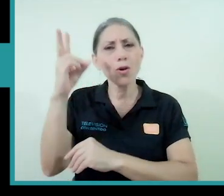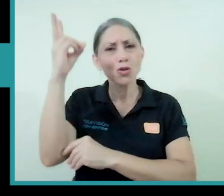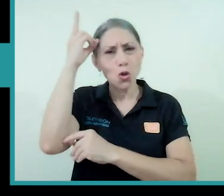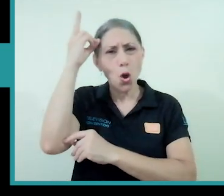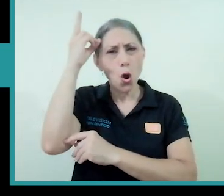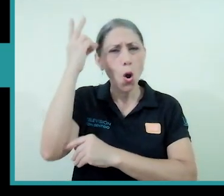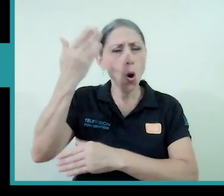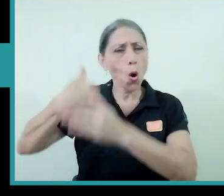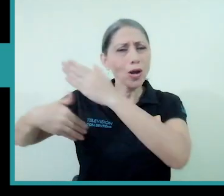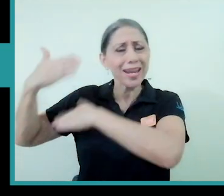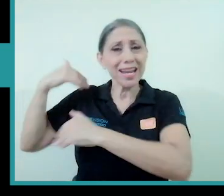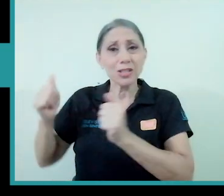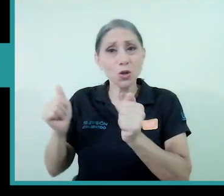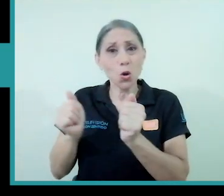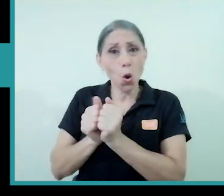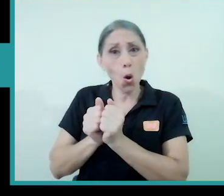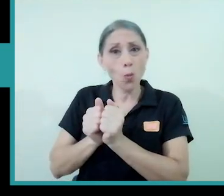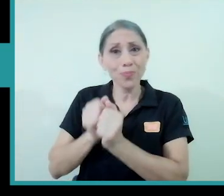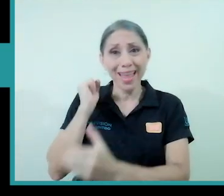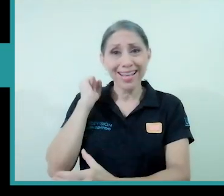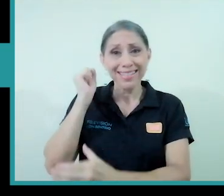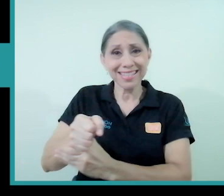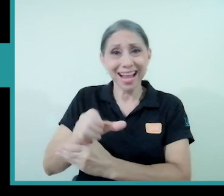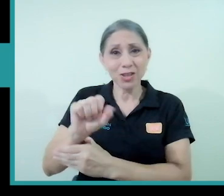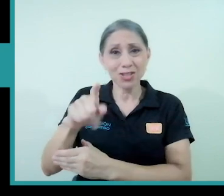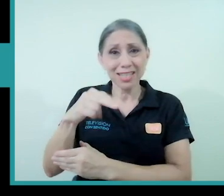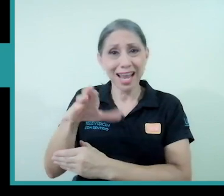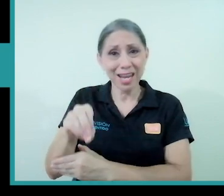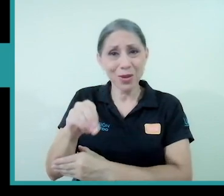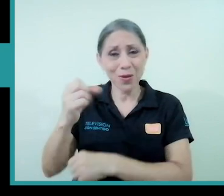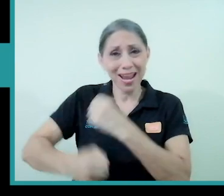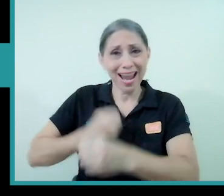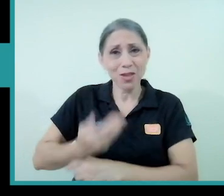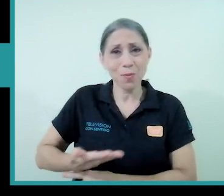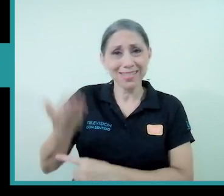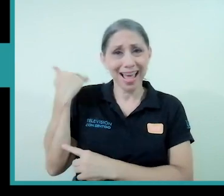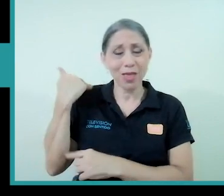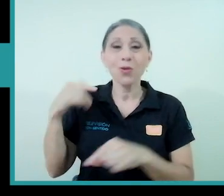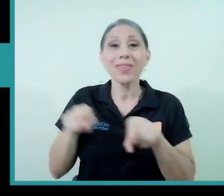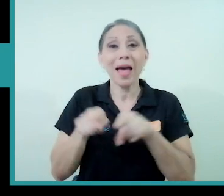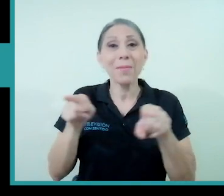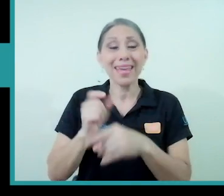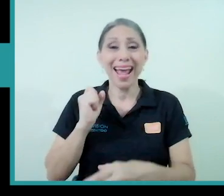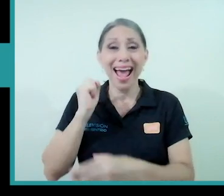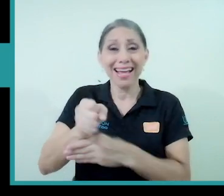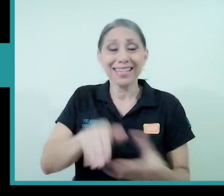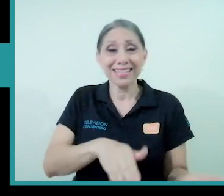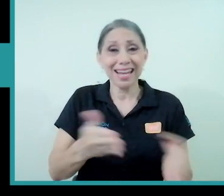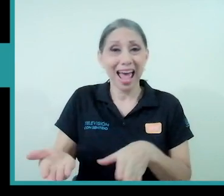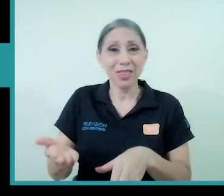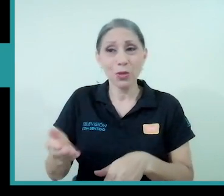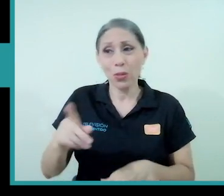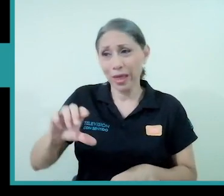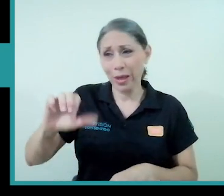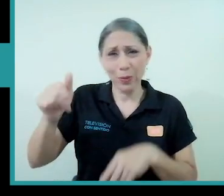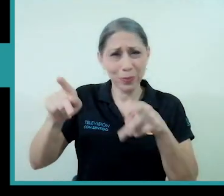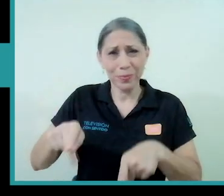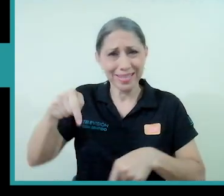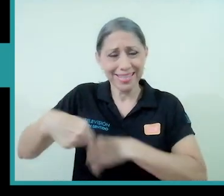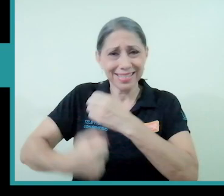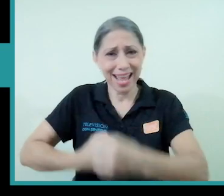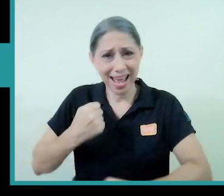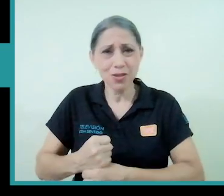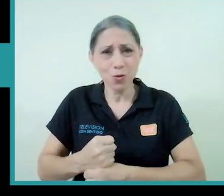el asesinato de Sergio el año pasado el asesinato de Jerry este año y mirar quienes están ahí detrás